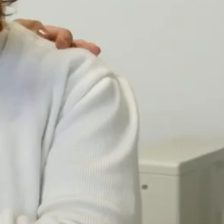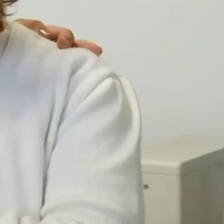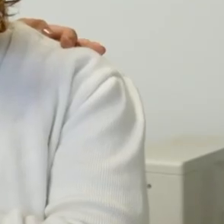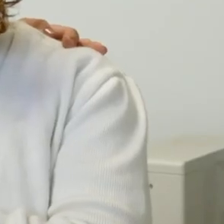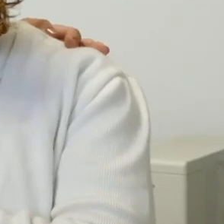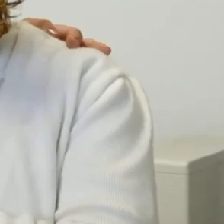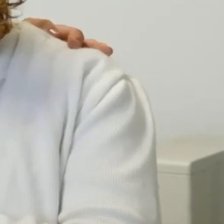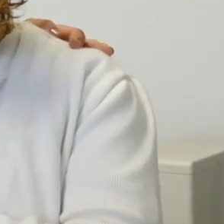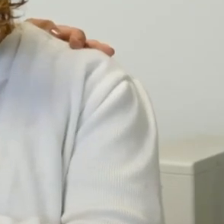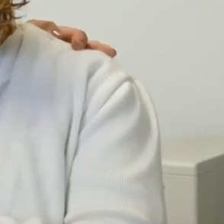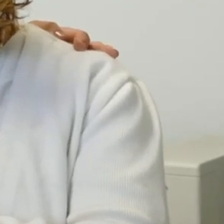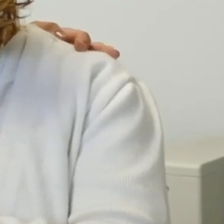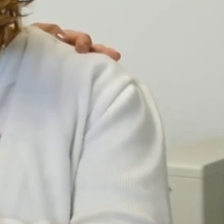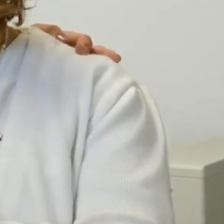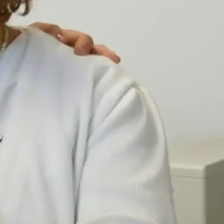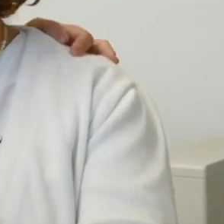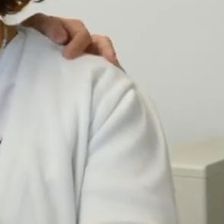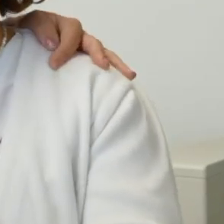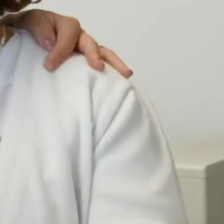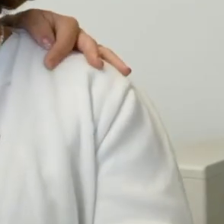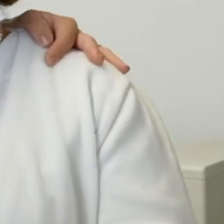Pon tu salud en tus manos.